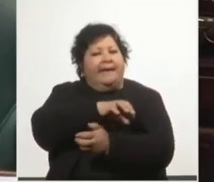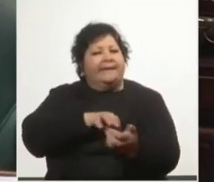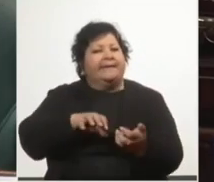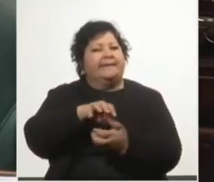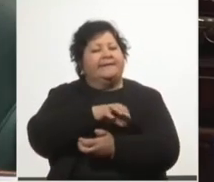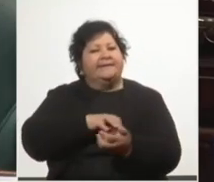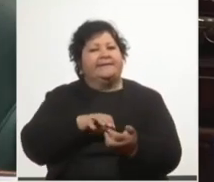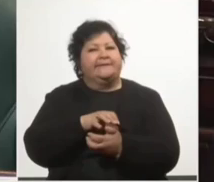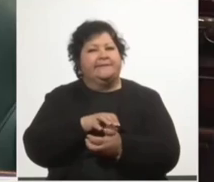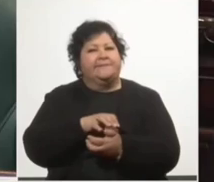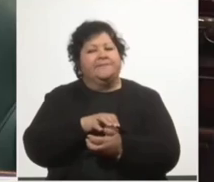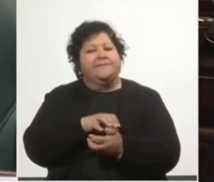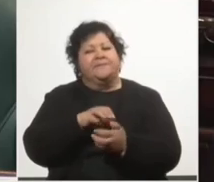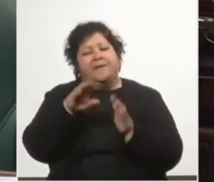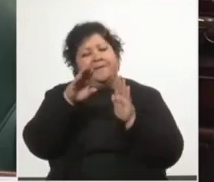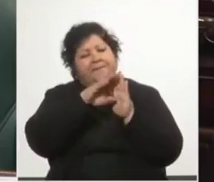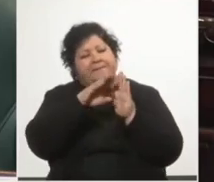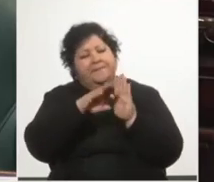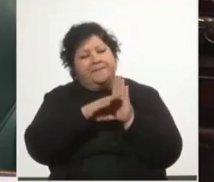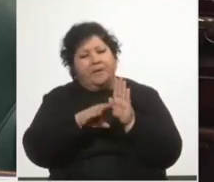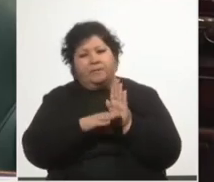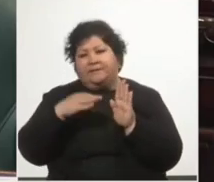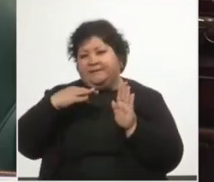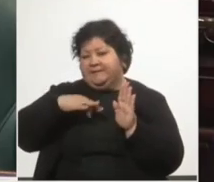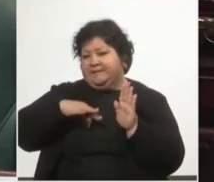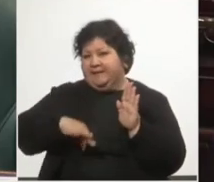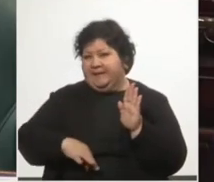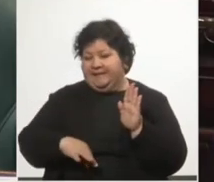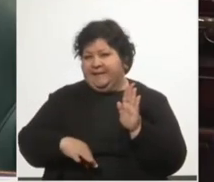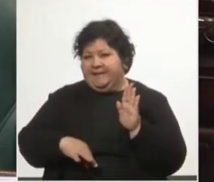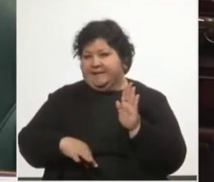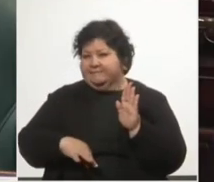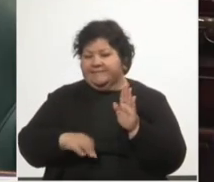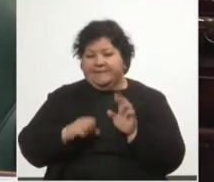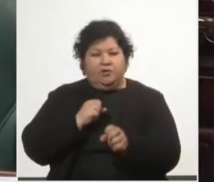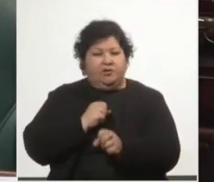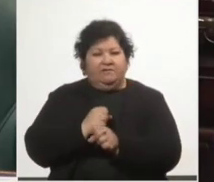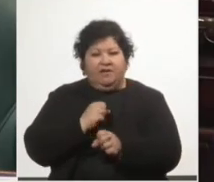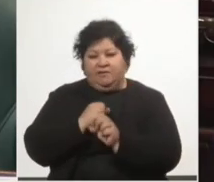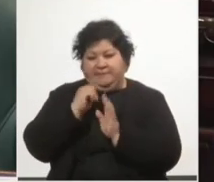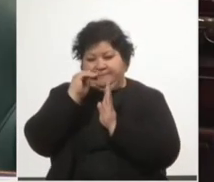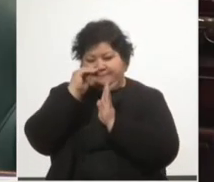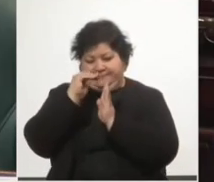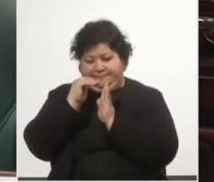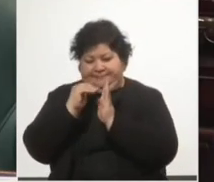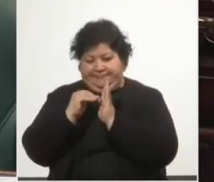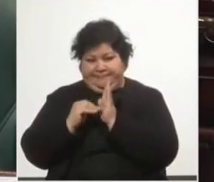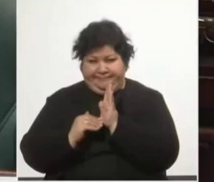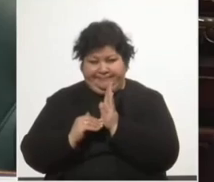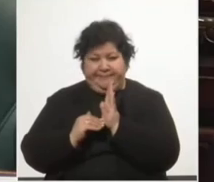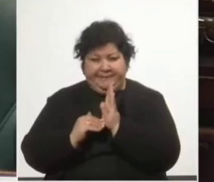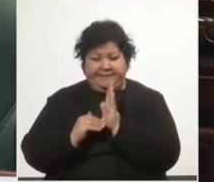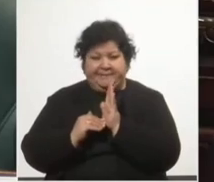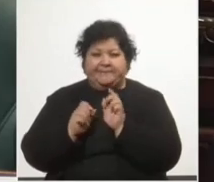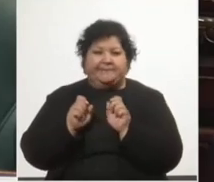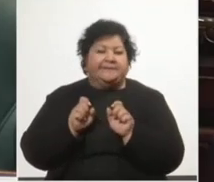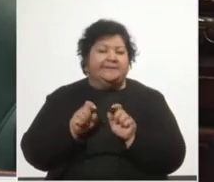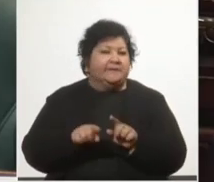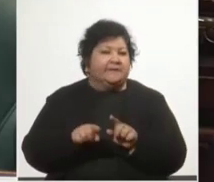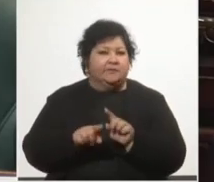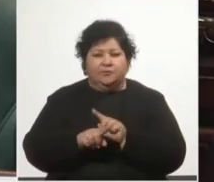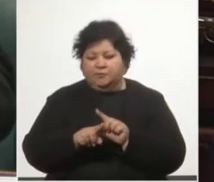pautas salariales que deprimen los ingresos de los trabajadores, este viento de cola actual no derrama